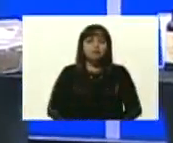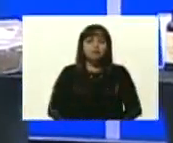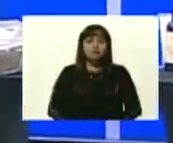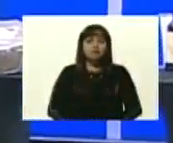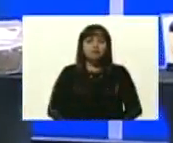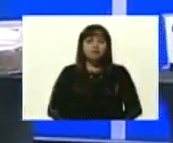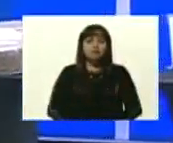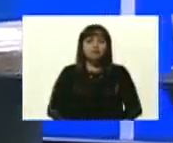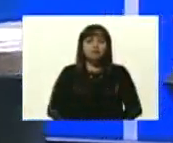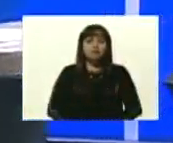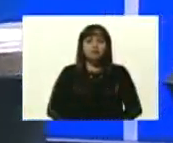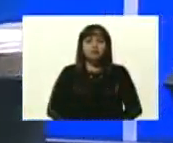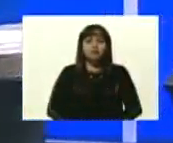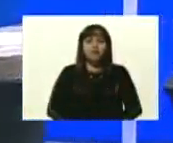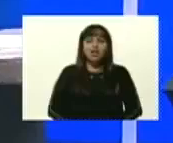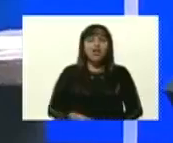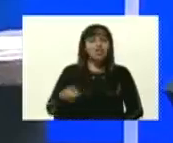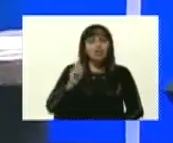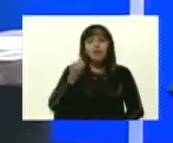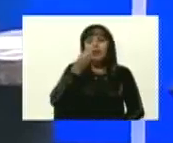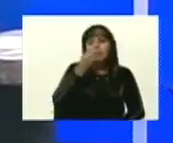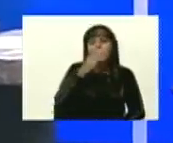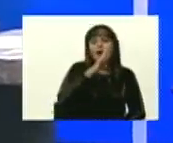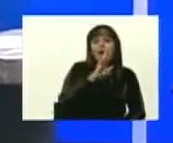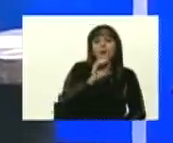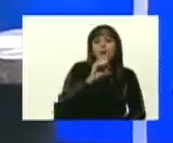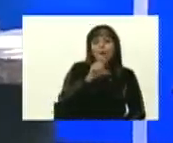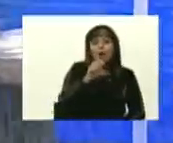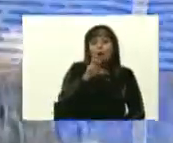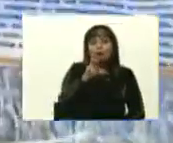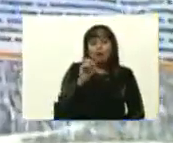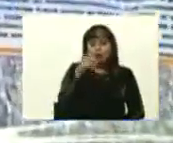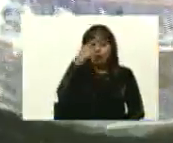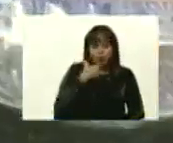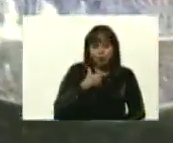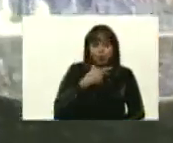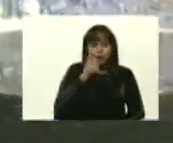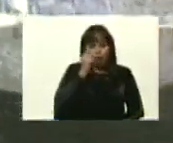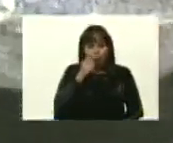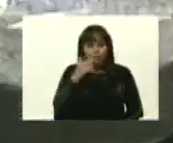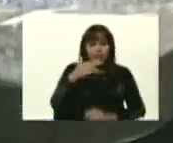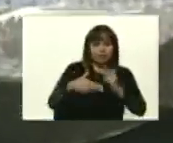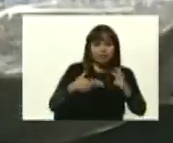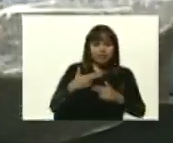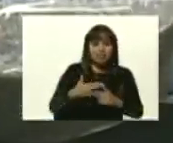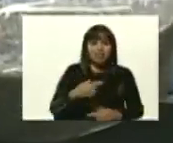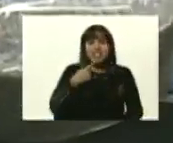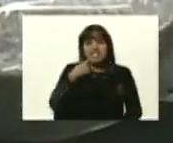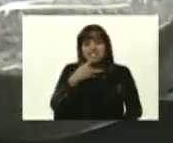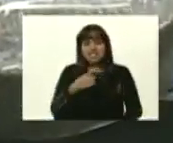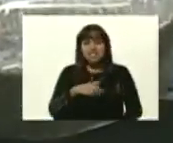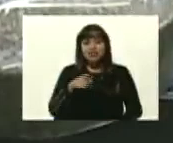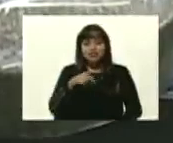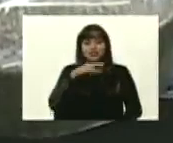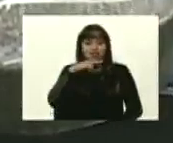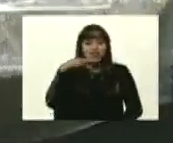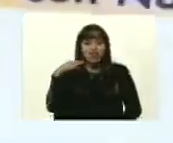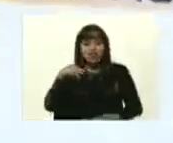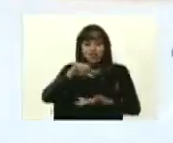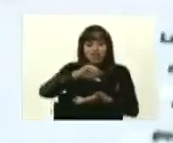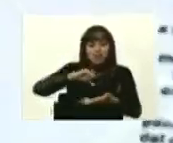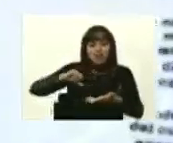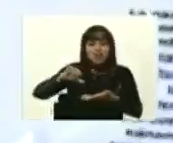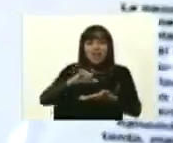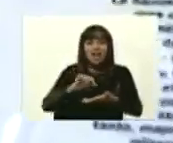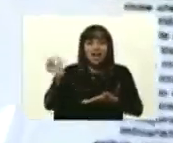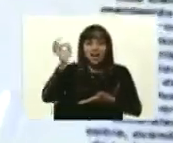No, para que el Potro, no era para que el Potro comiera. Aunque bueno, me dicen que es saboso, Potro, si le echas un poquito de miel de